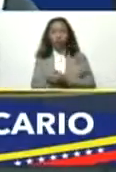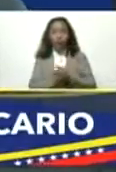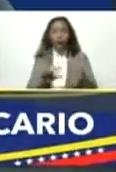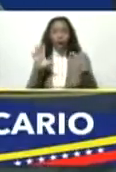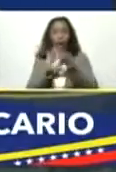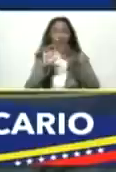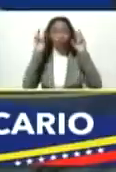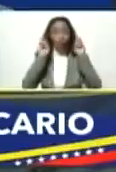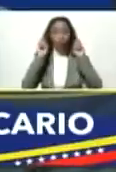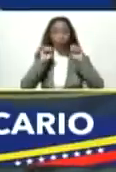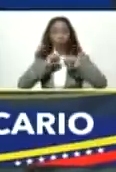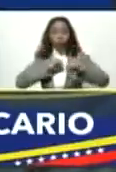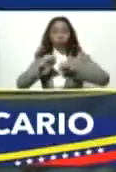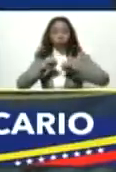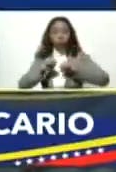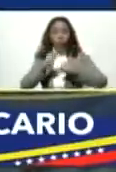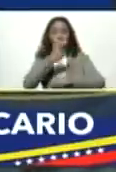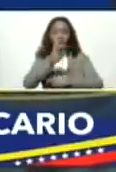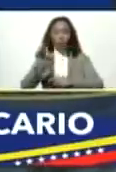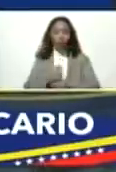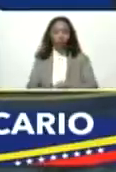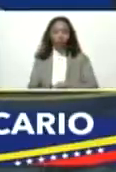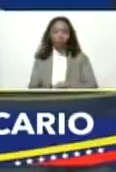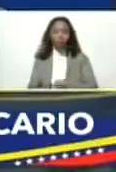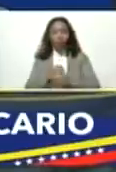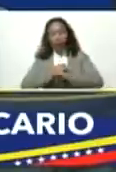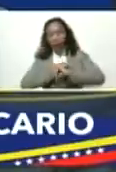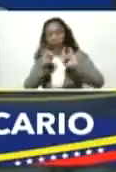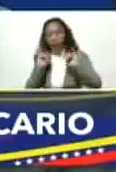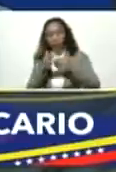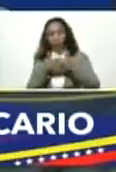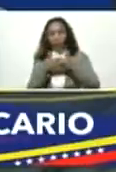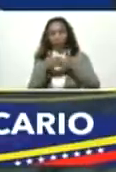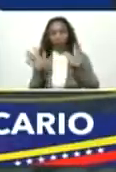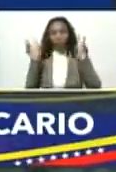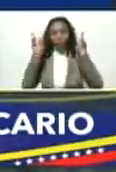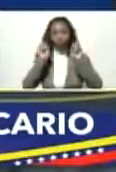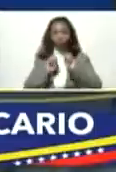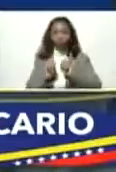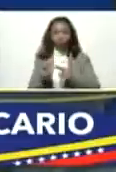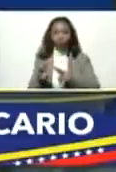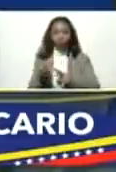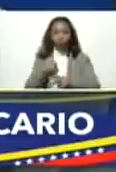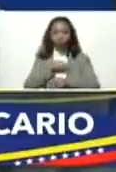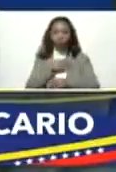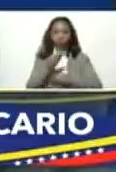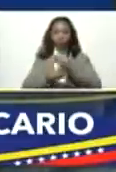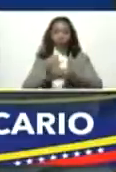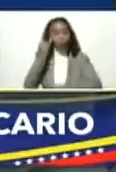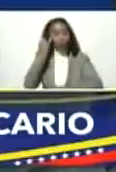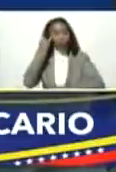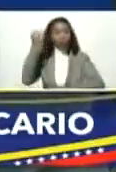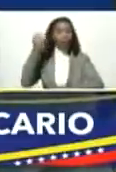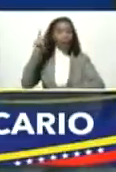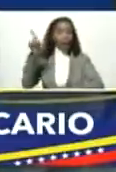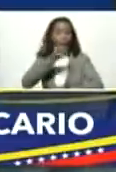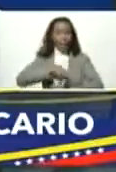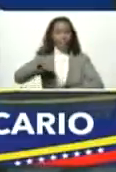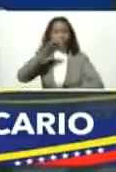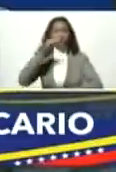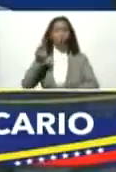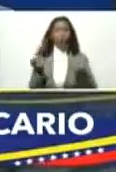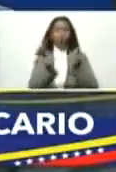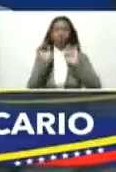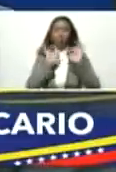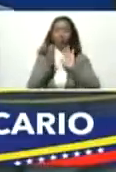con nuevos actores en fin abriéndonos a nuevas oportunidades hemos echado mano a la inventiva a ese espíritu indomable